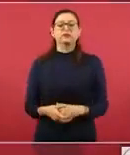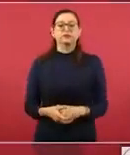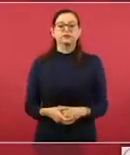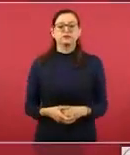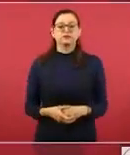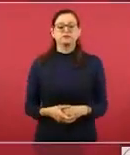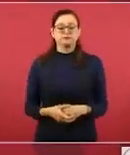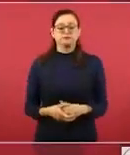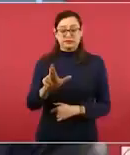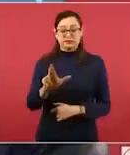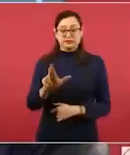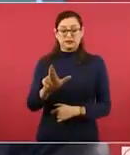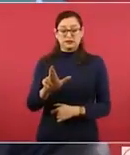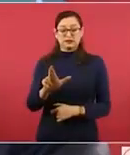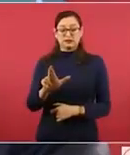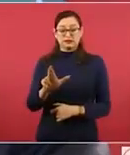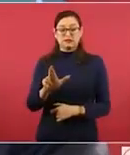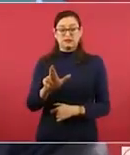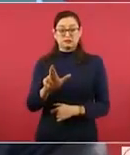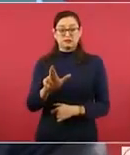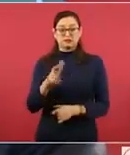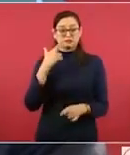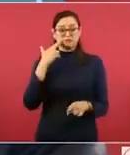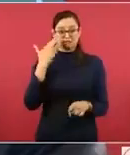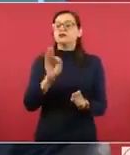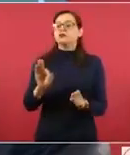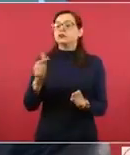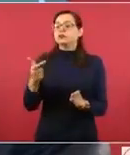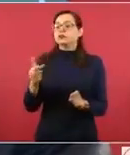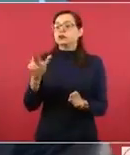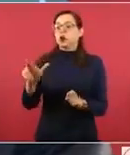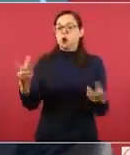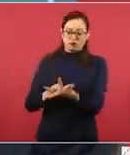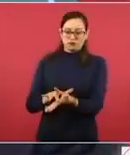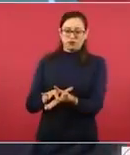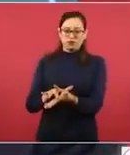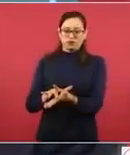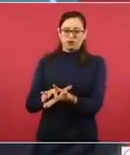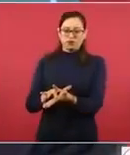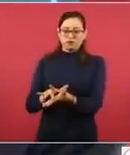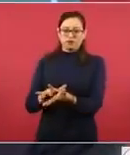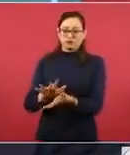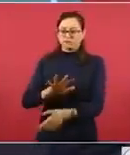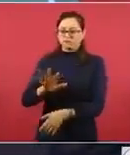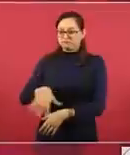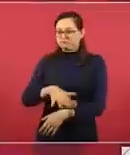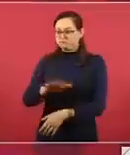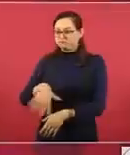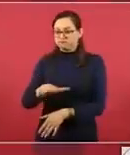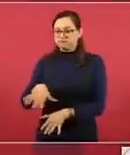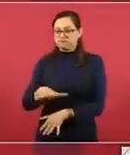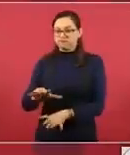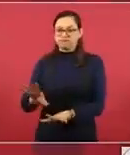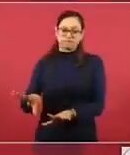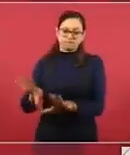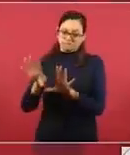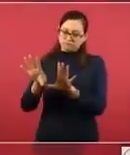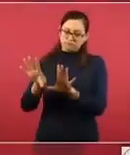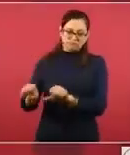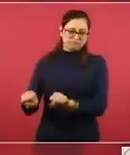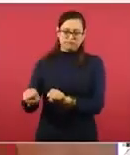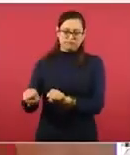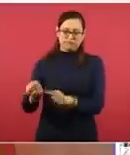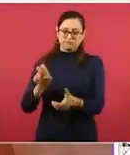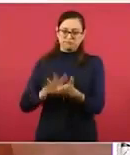actuó en apoyo de la fiscalía para hacer valer, para ejecutar una orden de